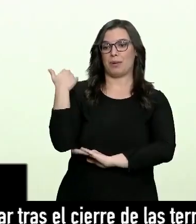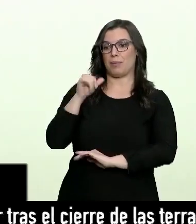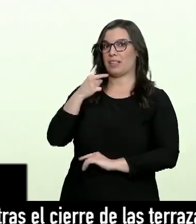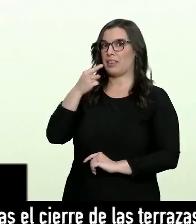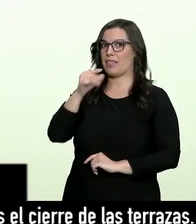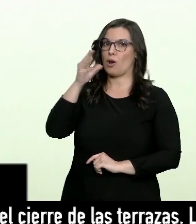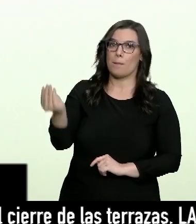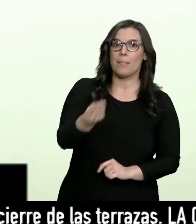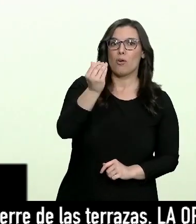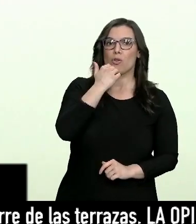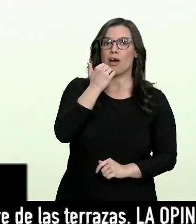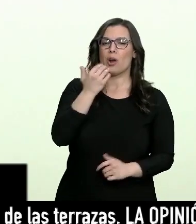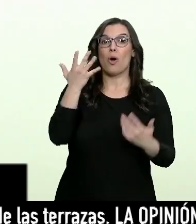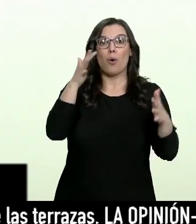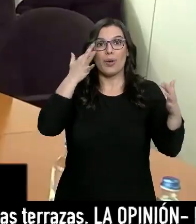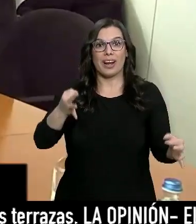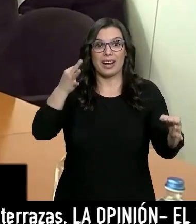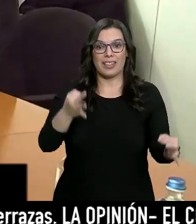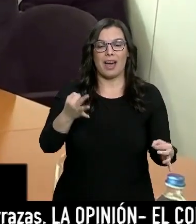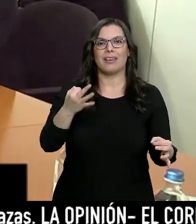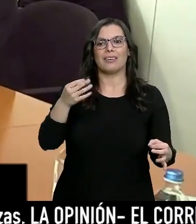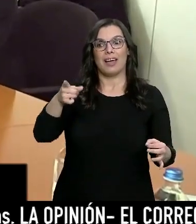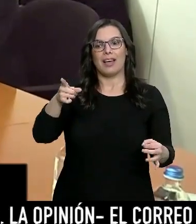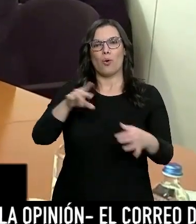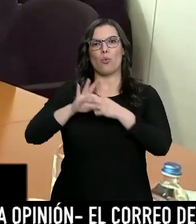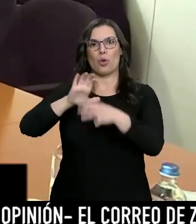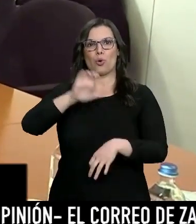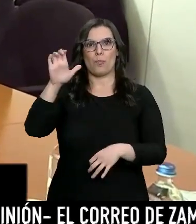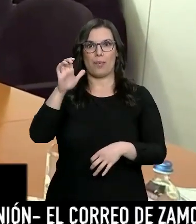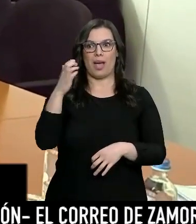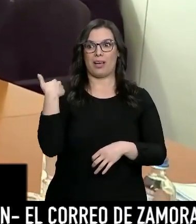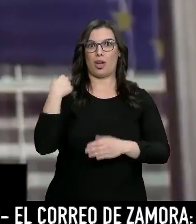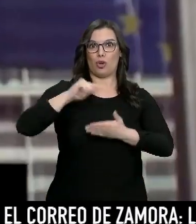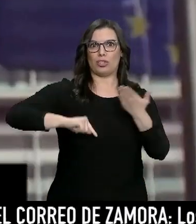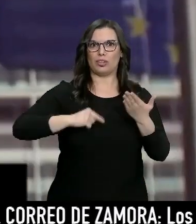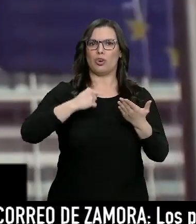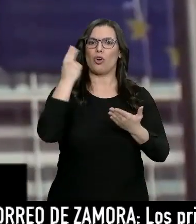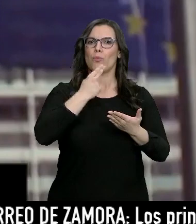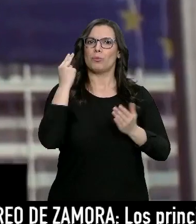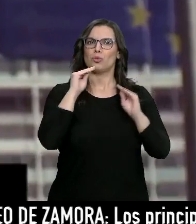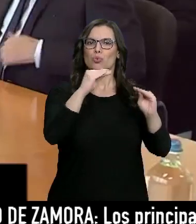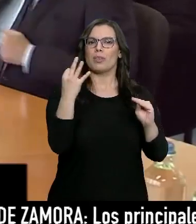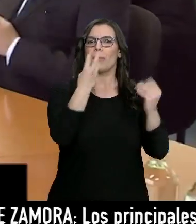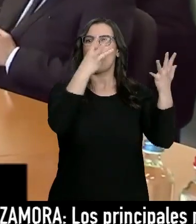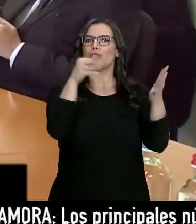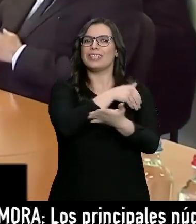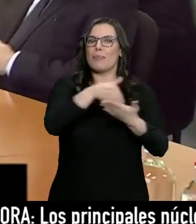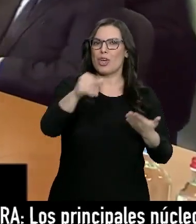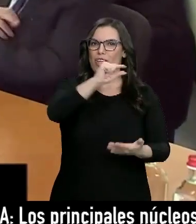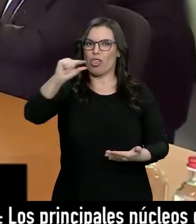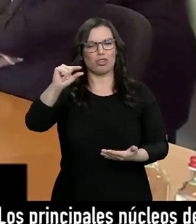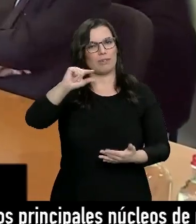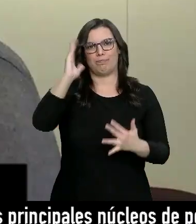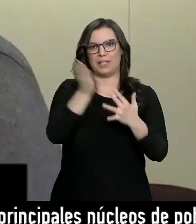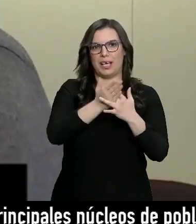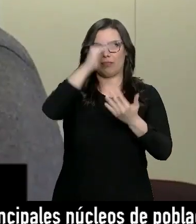pasada, aunque está lejos de los 80 millones de dosis que se fijó en el contrato. Un anuncio que salía de la reunión